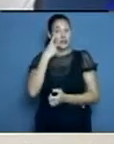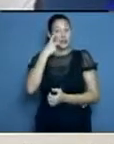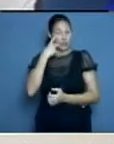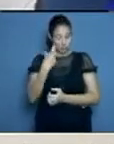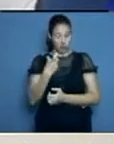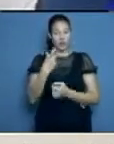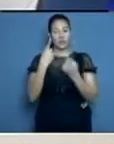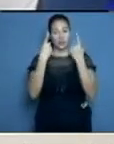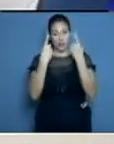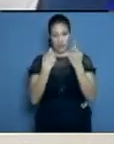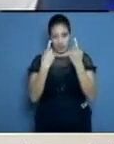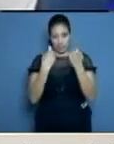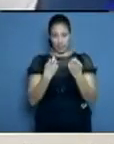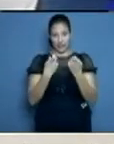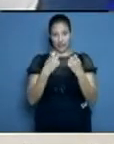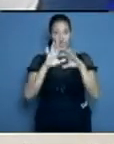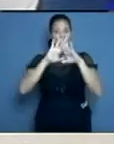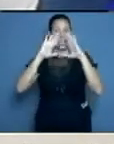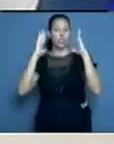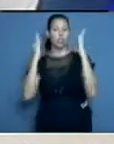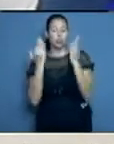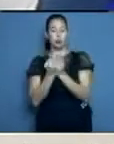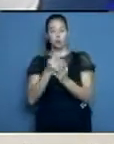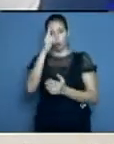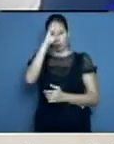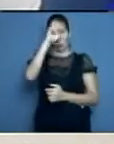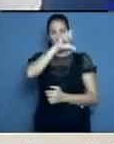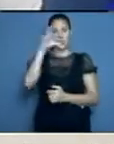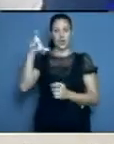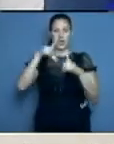nuestros hospitales para la atención a la COVID.